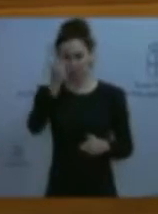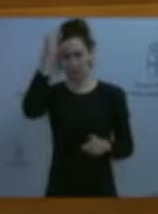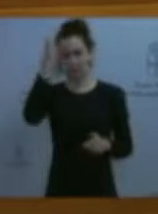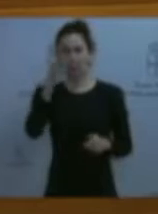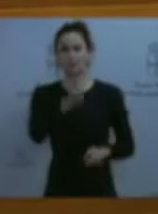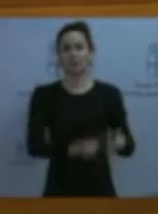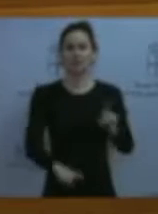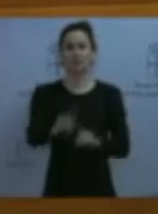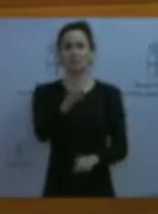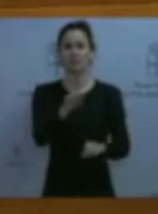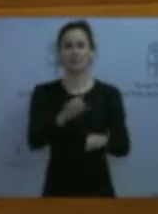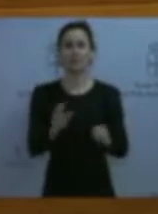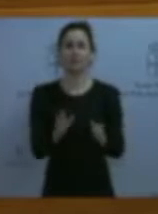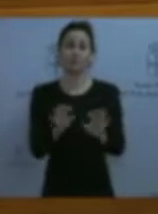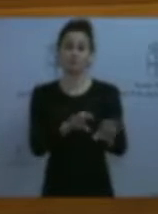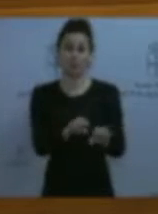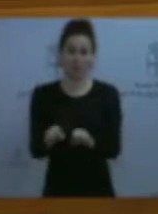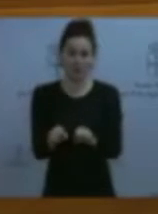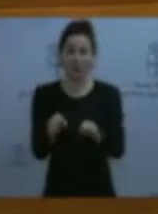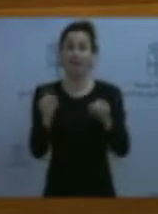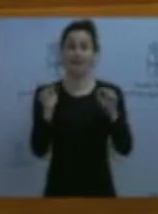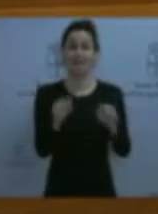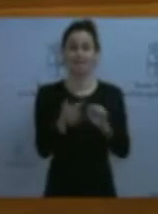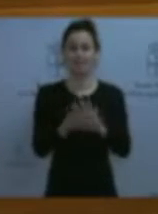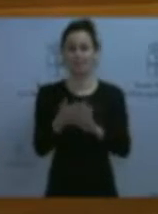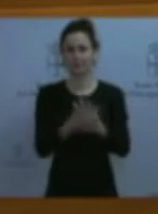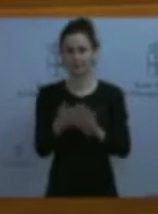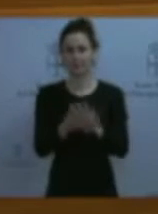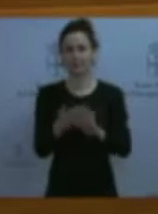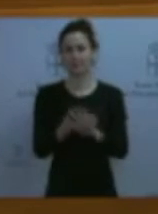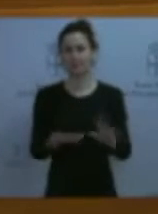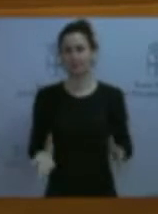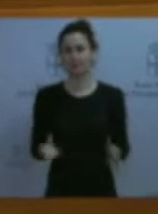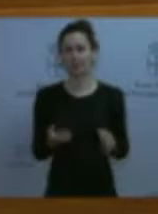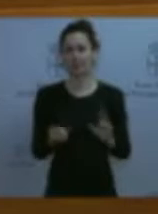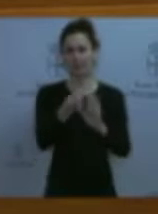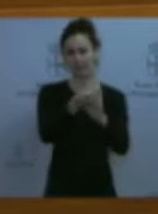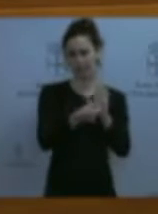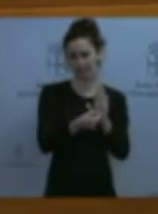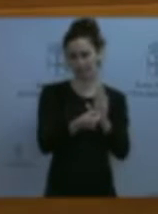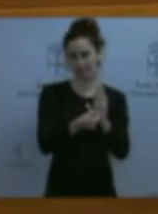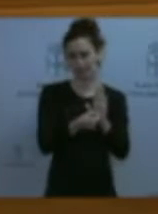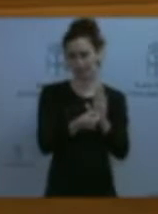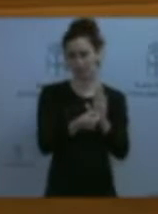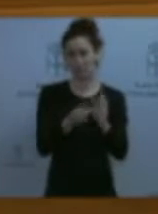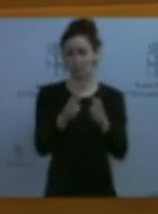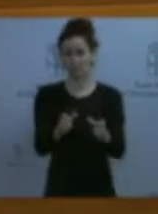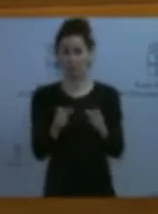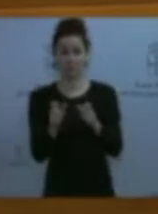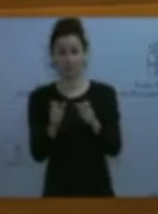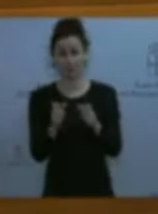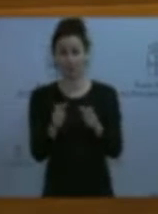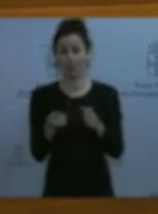problemas de agenda, pues allí se formularon una serie de requisitos que nos pedía el sector y que